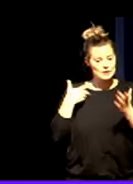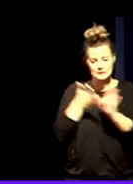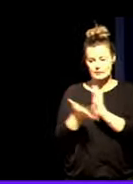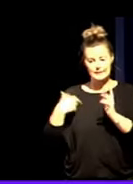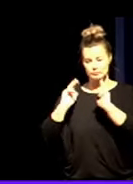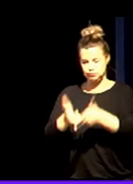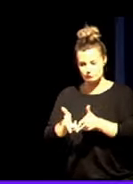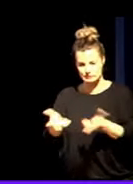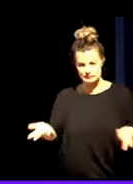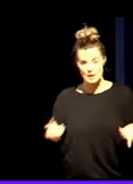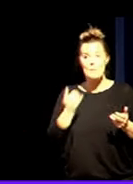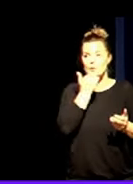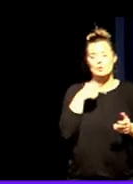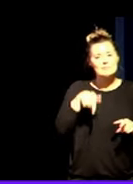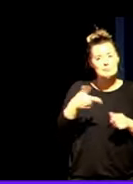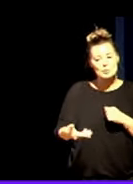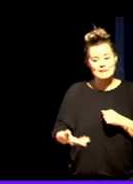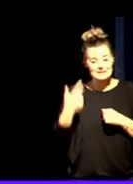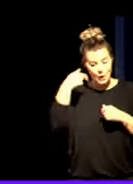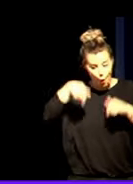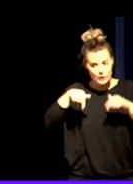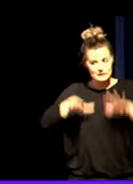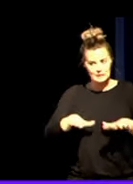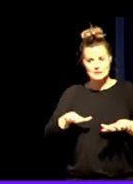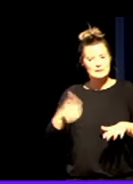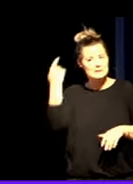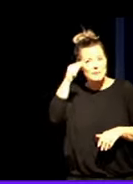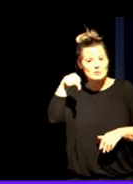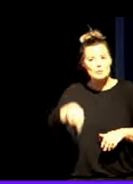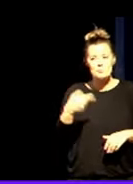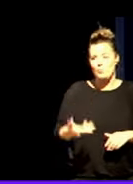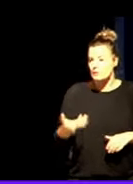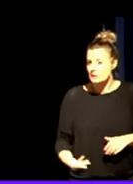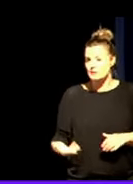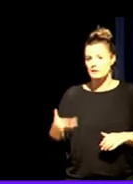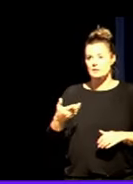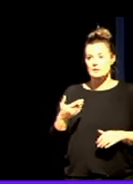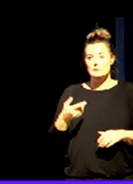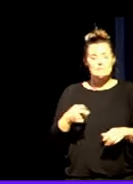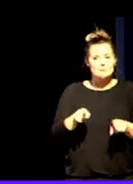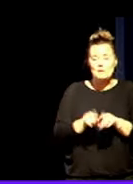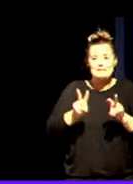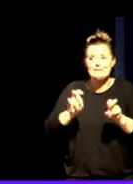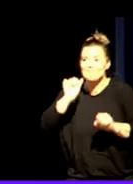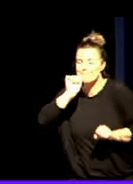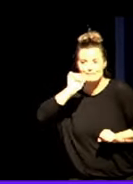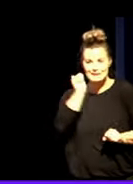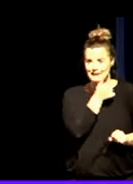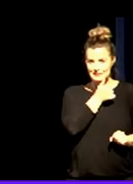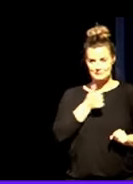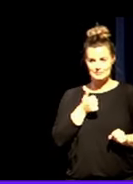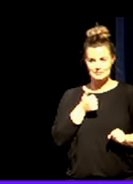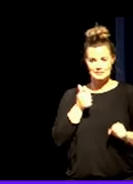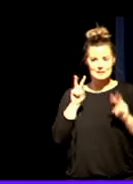Y por eso es tan importante que estemos hoy aquí, sepamos qué importante, qué crucial es, qué crucial es la